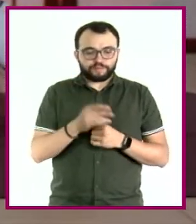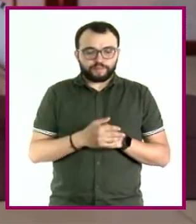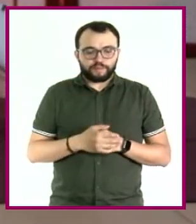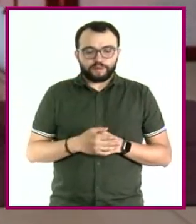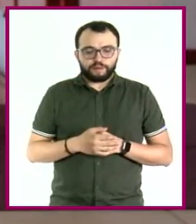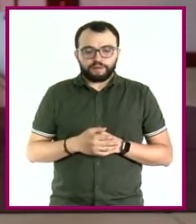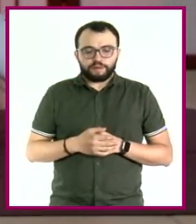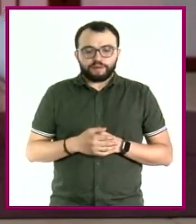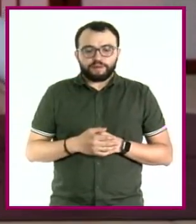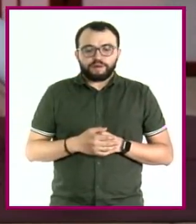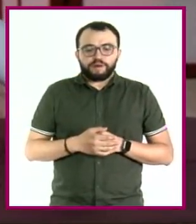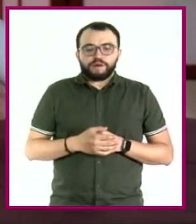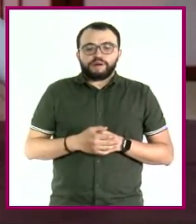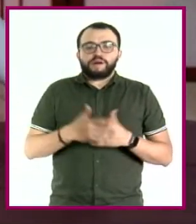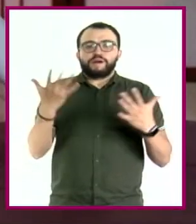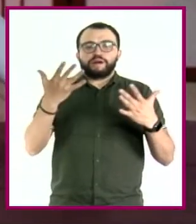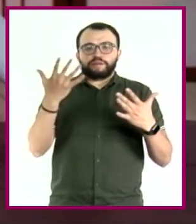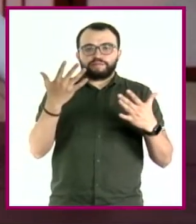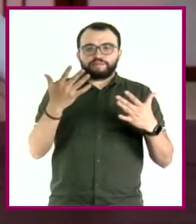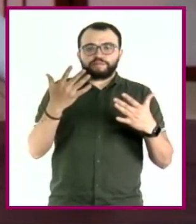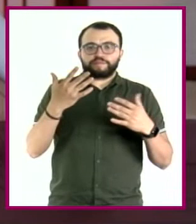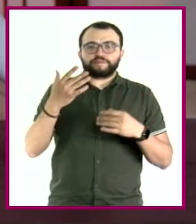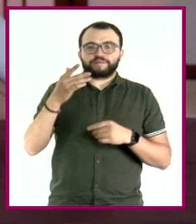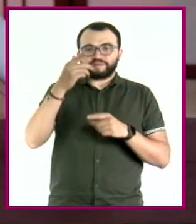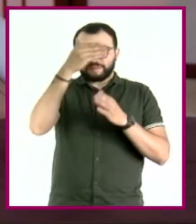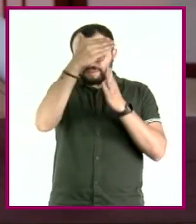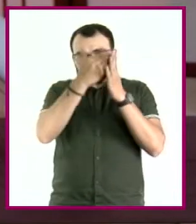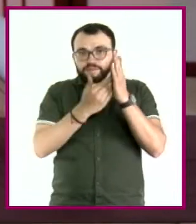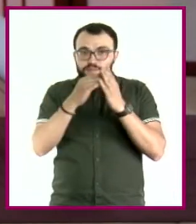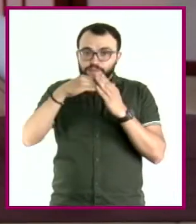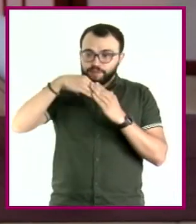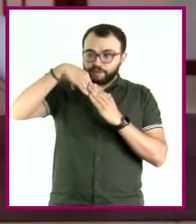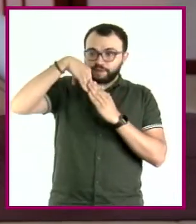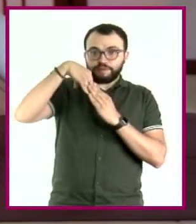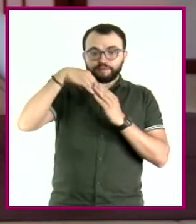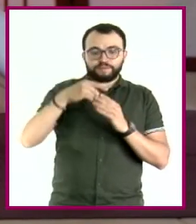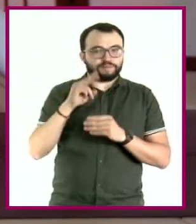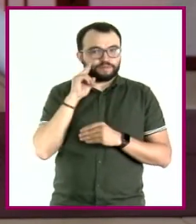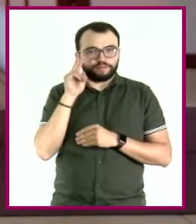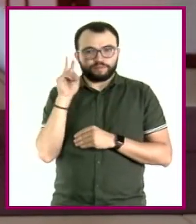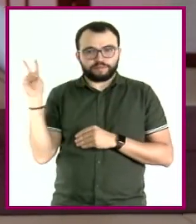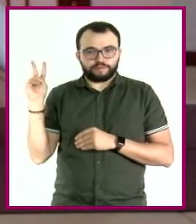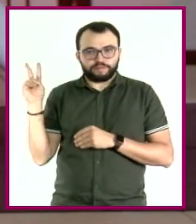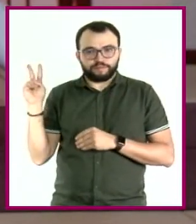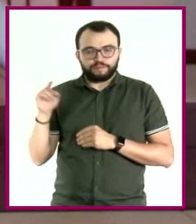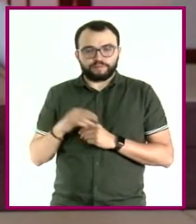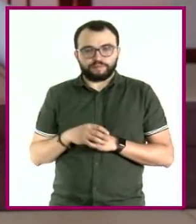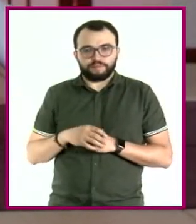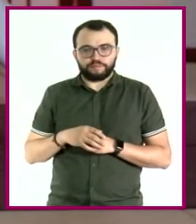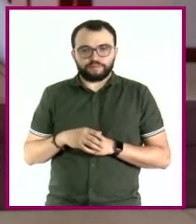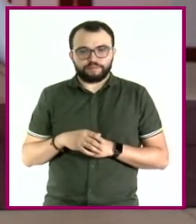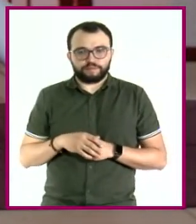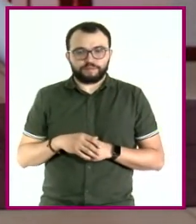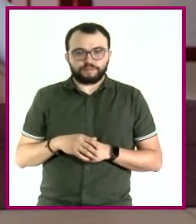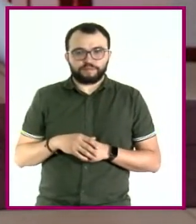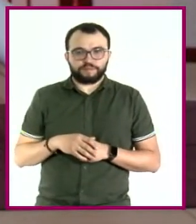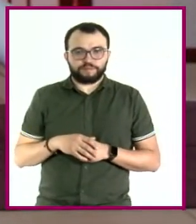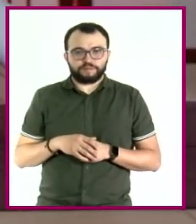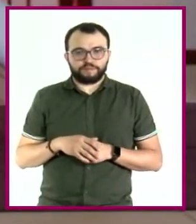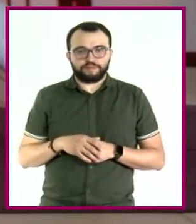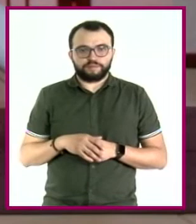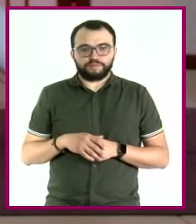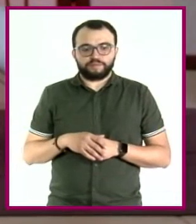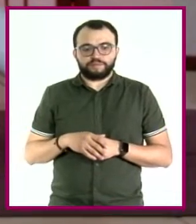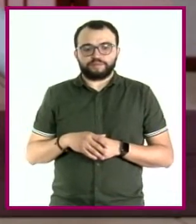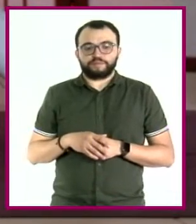lleva tu coxis al cielo con las rodillas flexionadas. Esto ya es un perro abajo, con rodillas flexionadas. Lleva tu mirada al